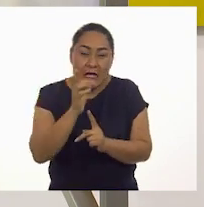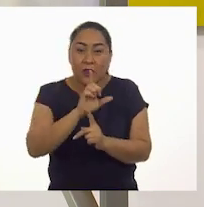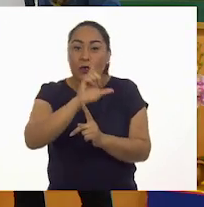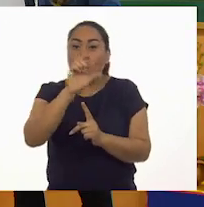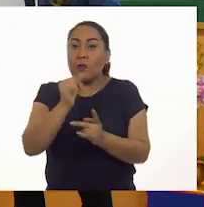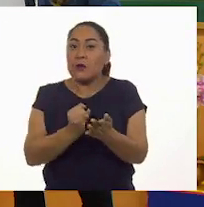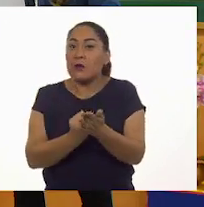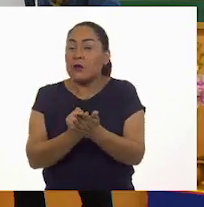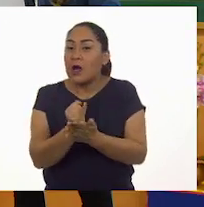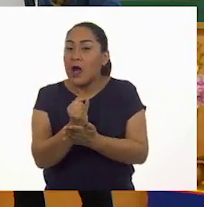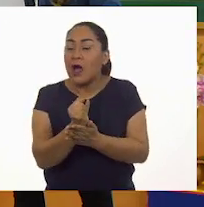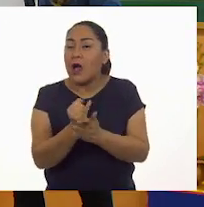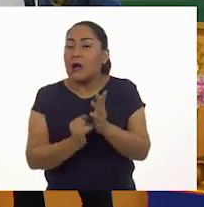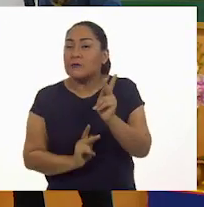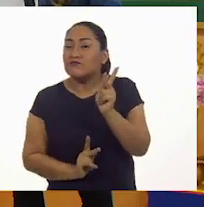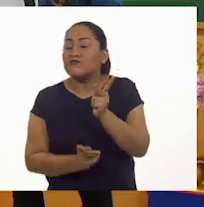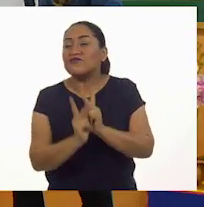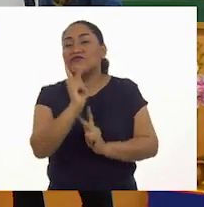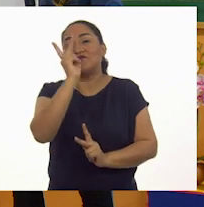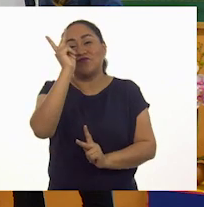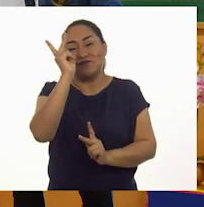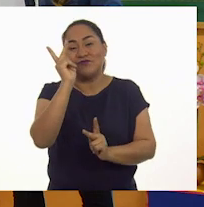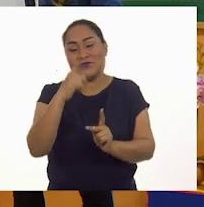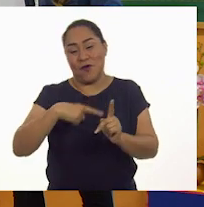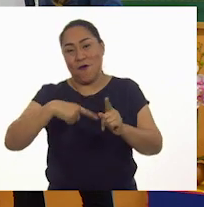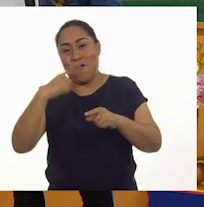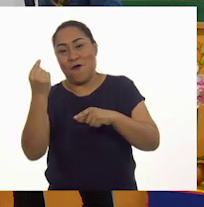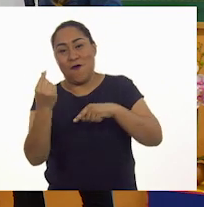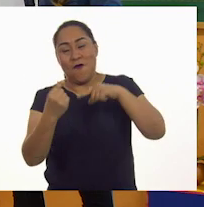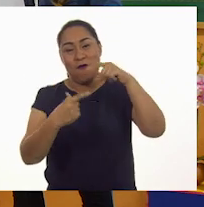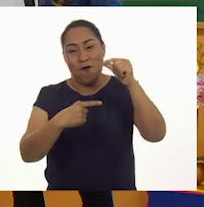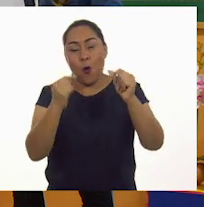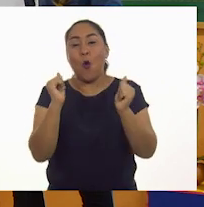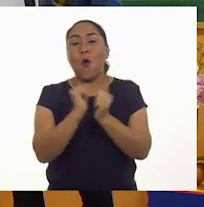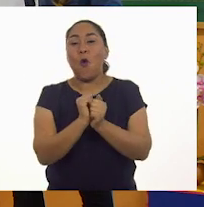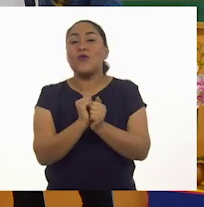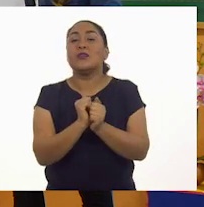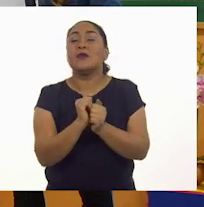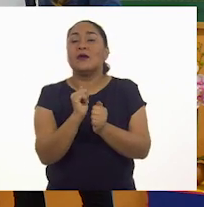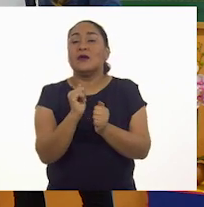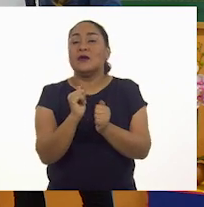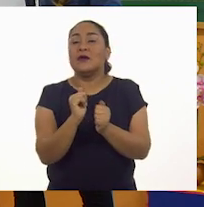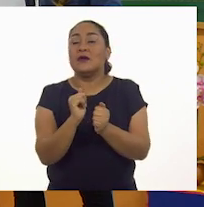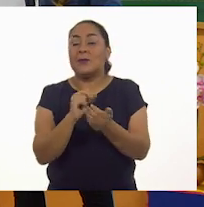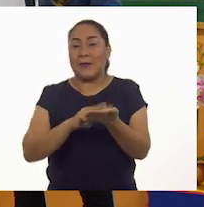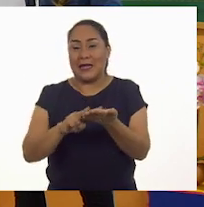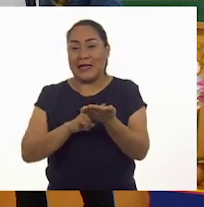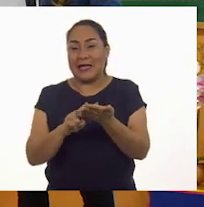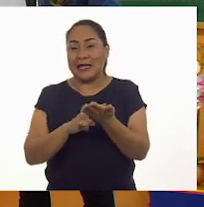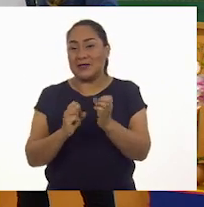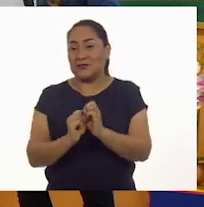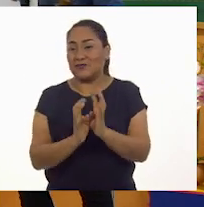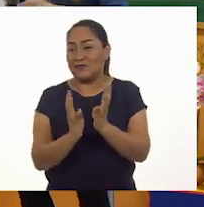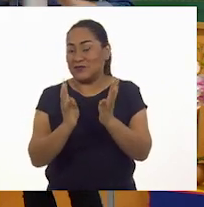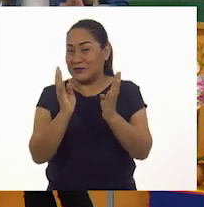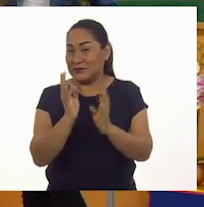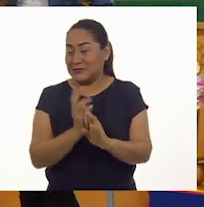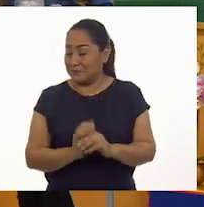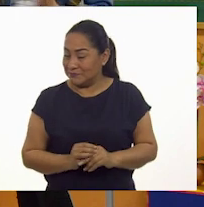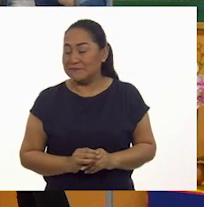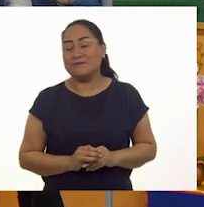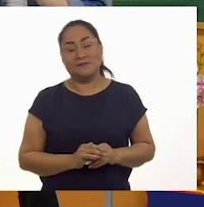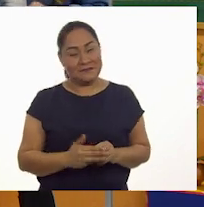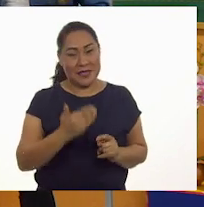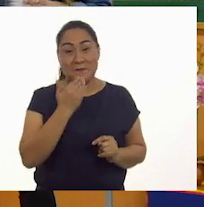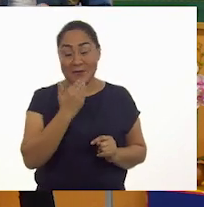último, tenemos la flor completa con hojitas, incluso hasta pasto alrededor. ¿Ya vieron? Muy bien. Vamos muy